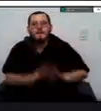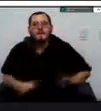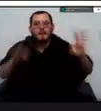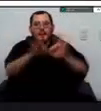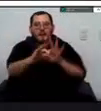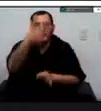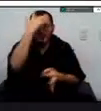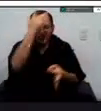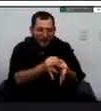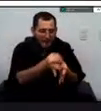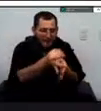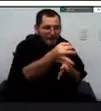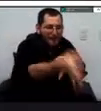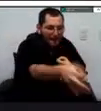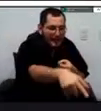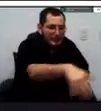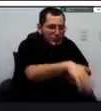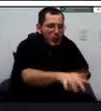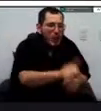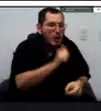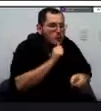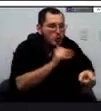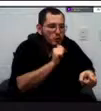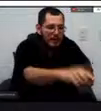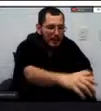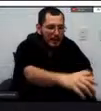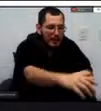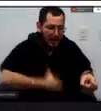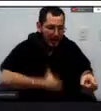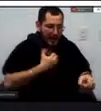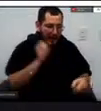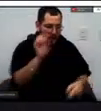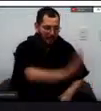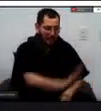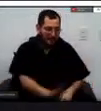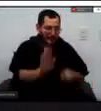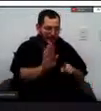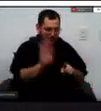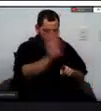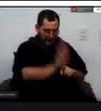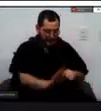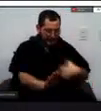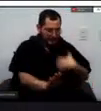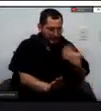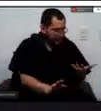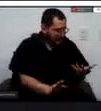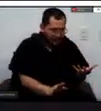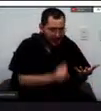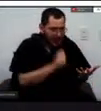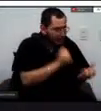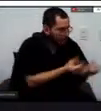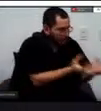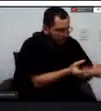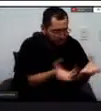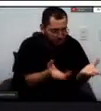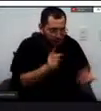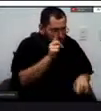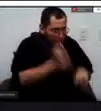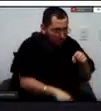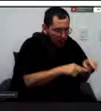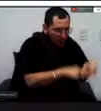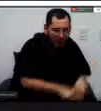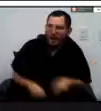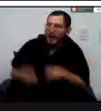al departamento y si el departamento el departamento dice no yo también me estoy viendo a gatas entonces ya vamos a la unidad nacional